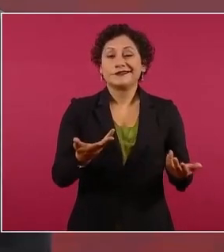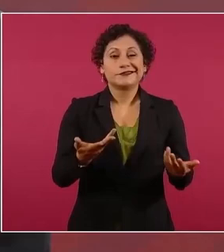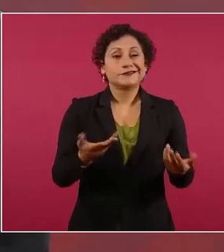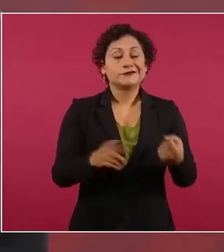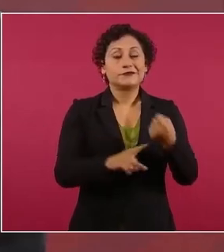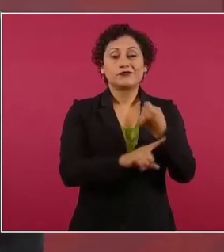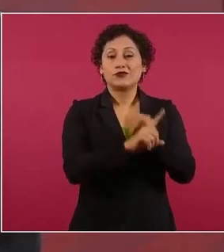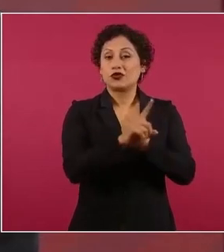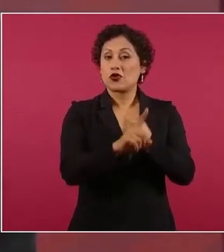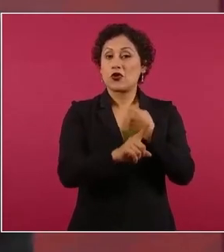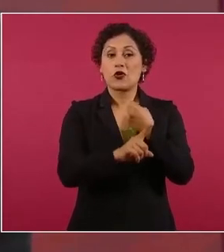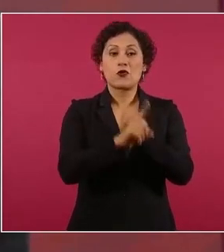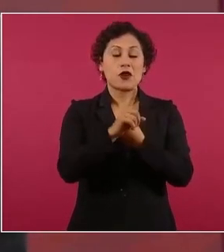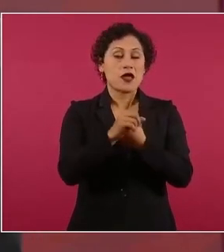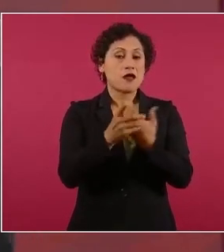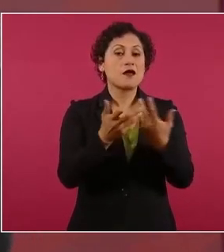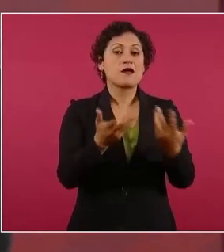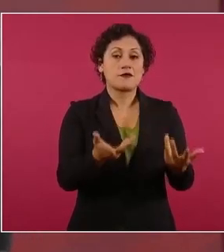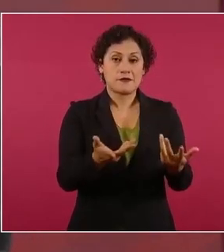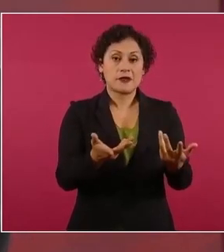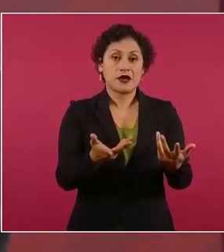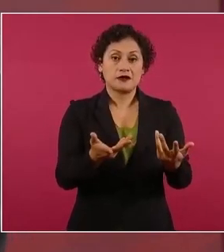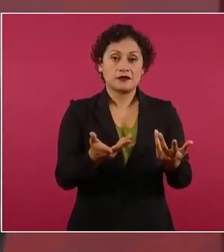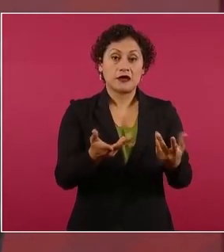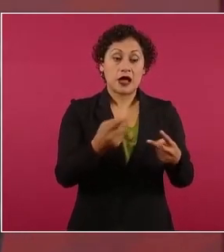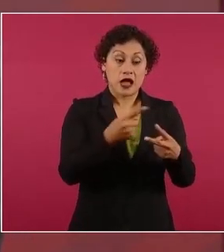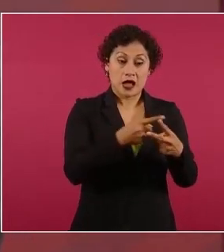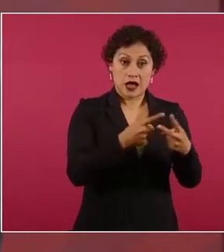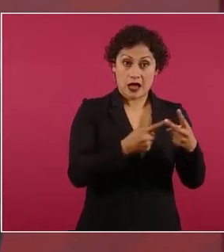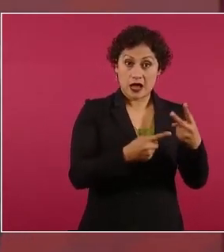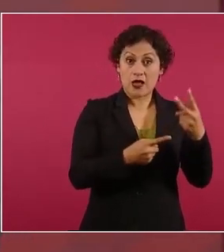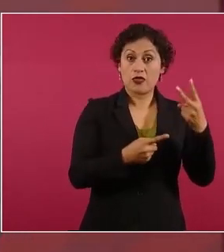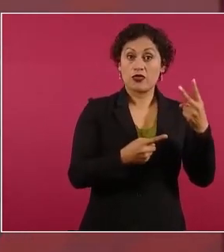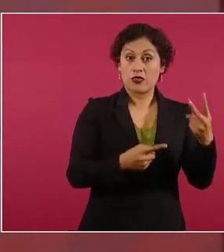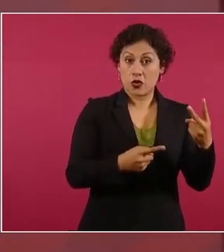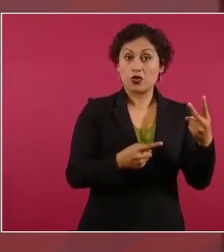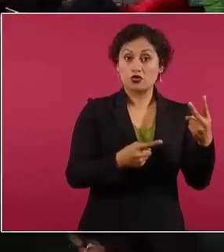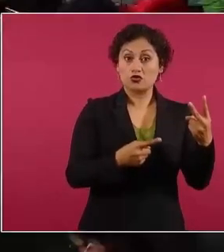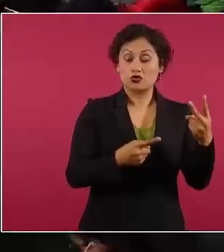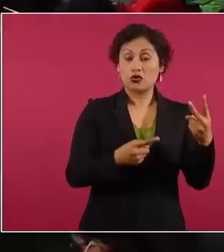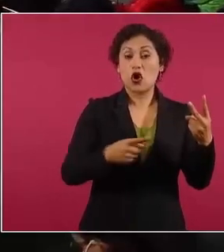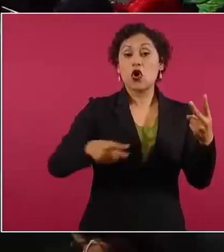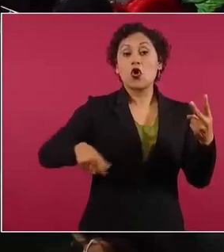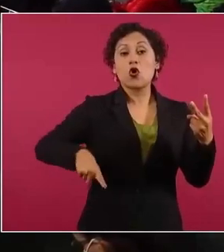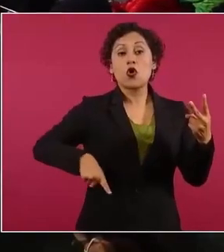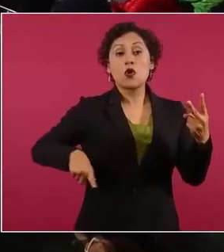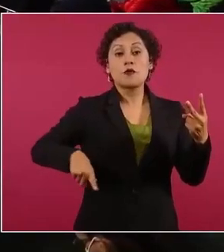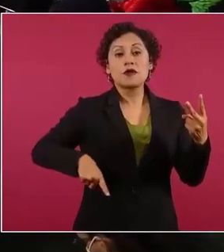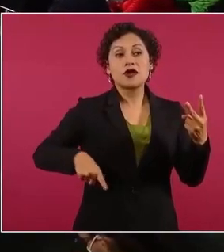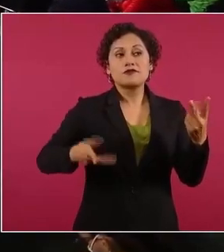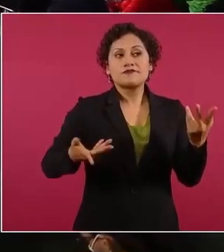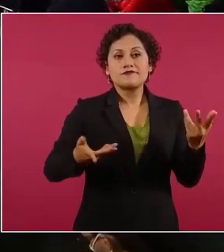dejaron de ser empresas públicas se convirtieron en empresas privadas